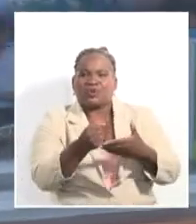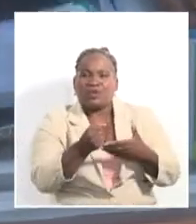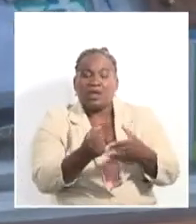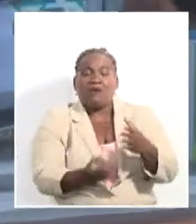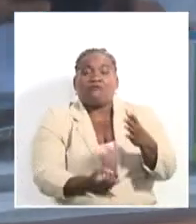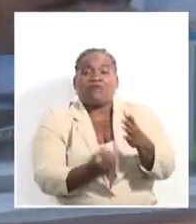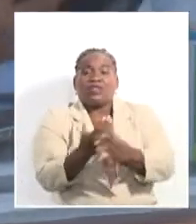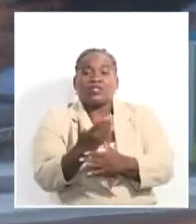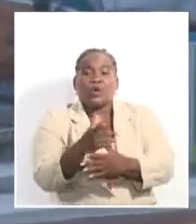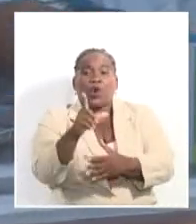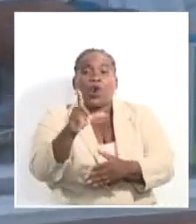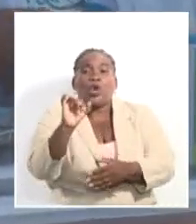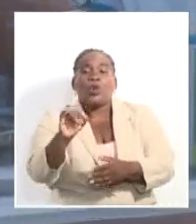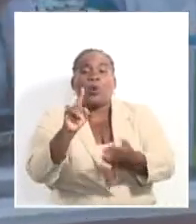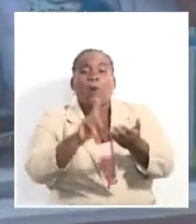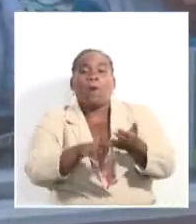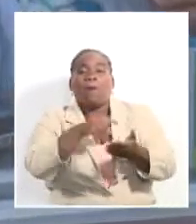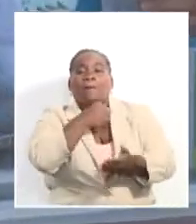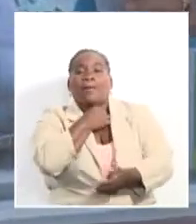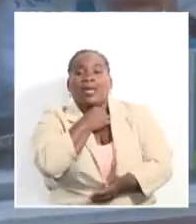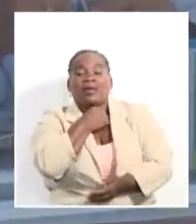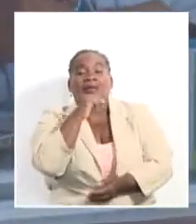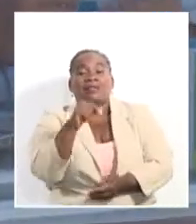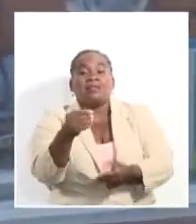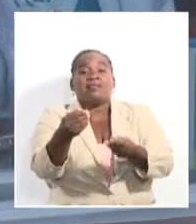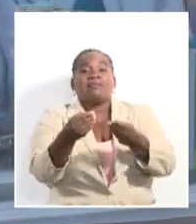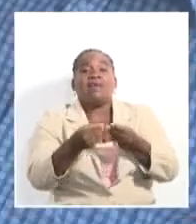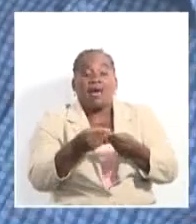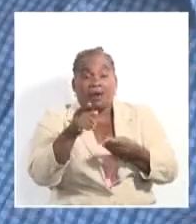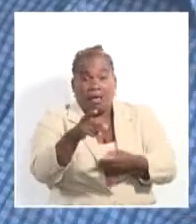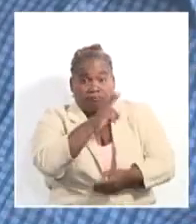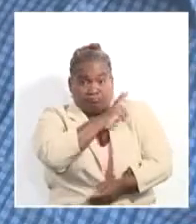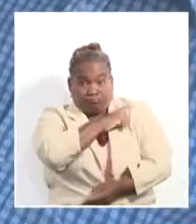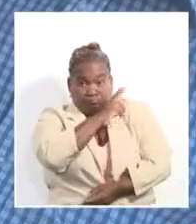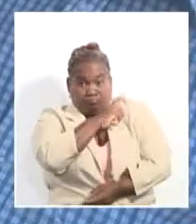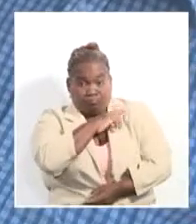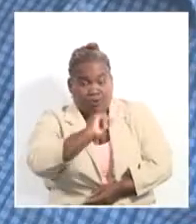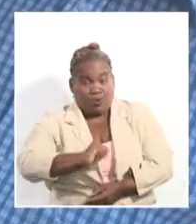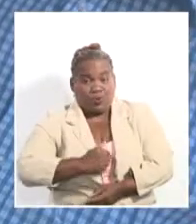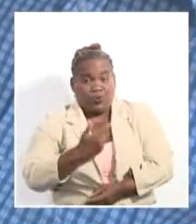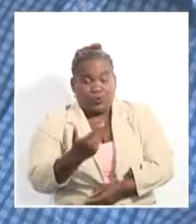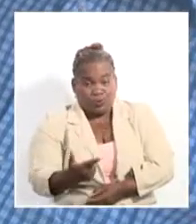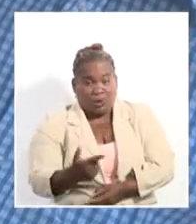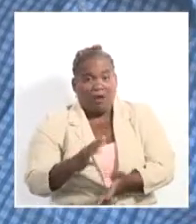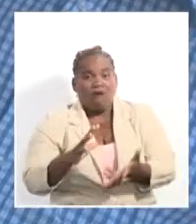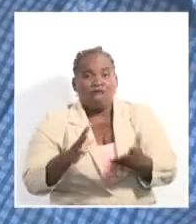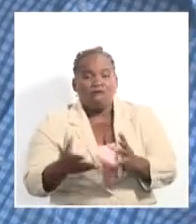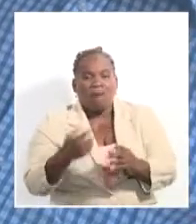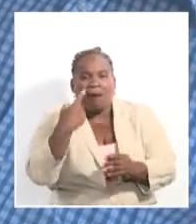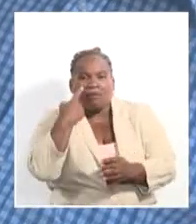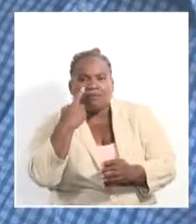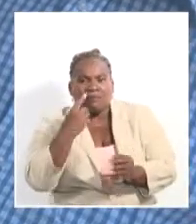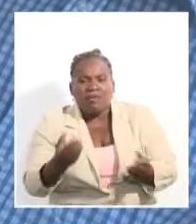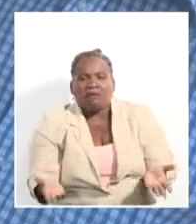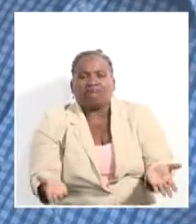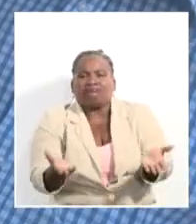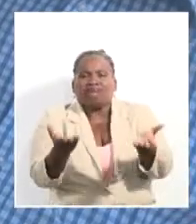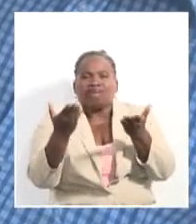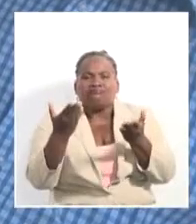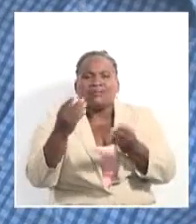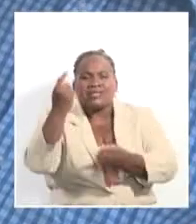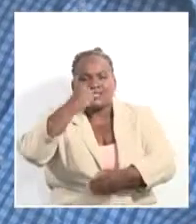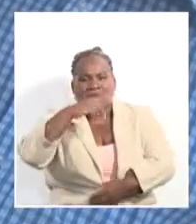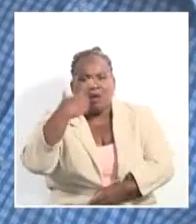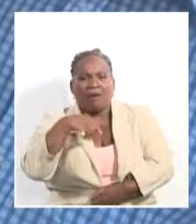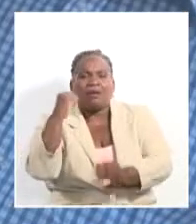La Lupe, proyecto que nace y ofrecerá a la Dirección de Cultura en Ciego de Ávila, alternativas de crecer los movimientos artísticos avileños y fortalecer